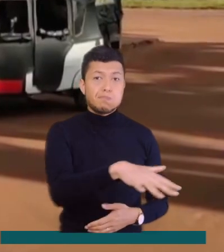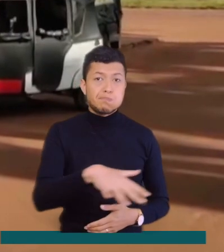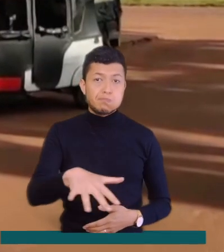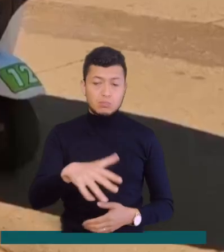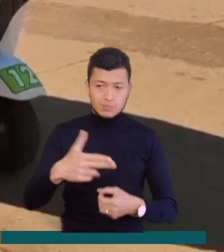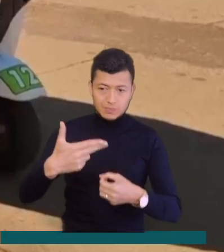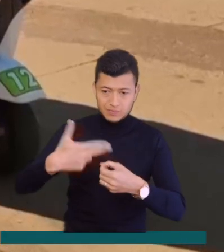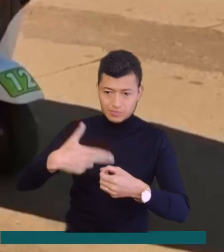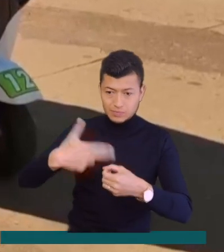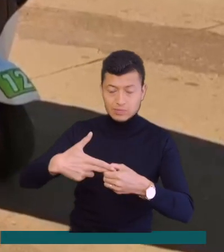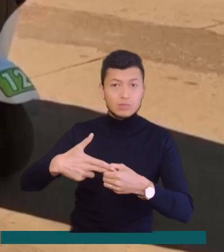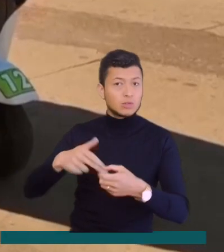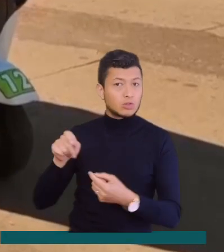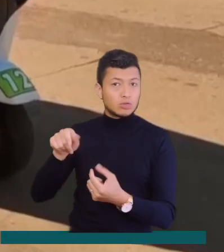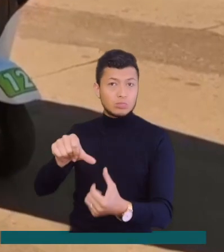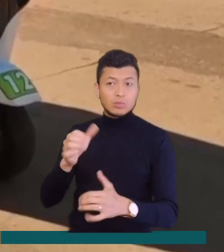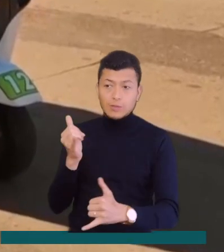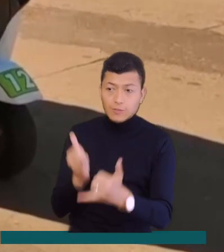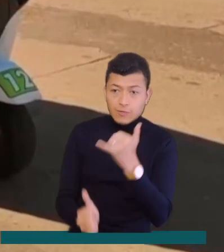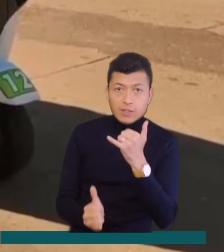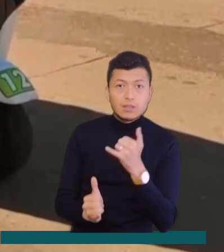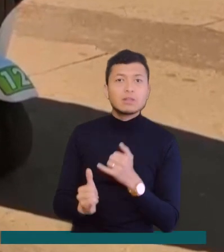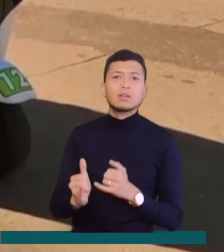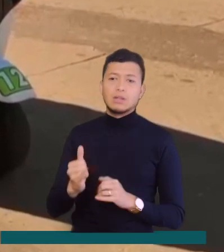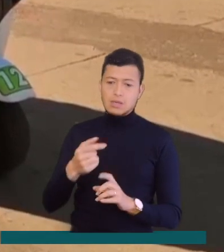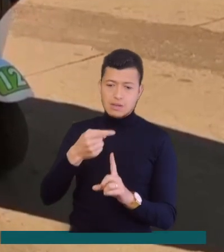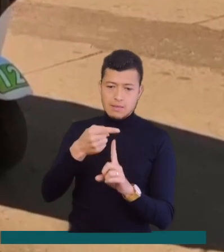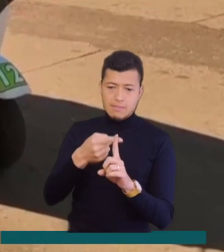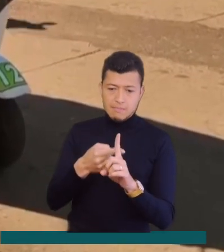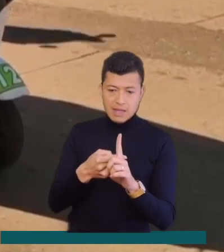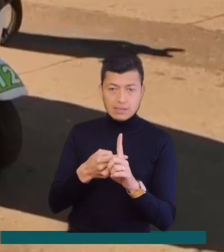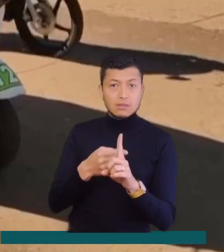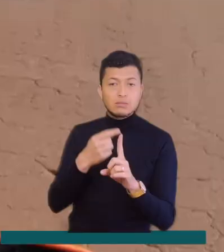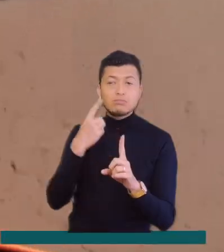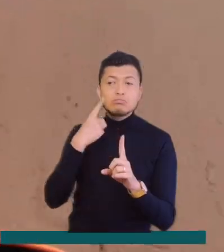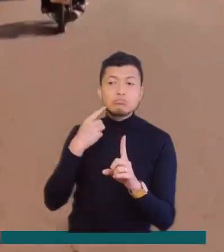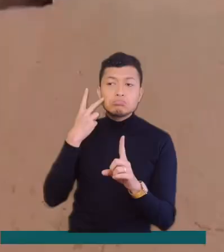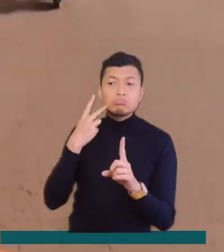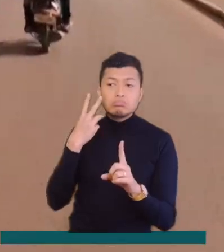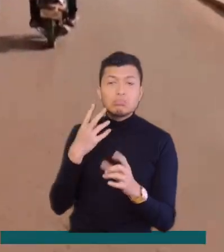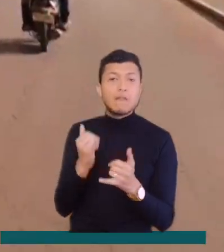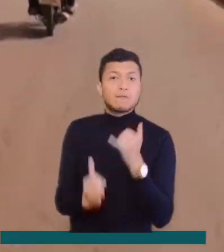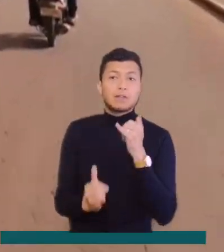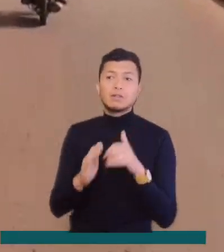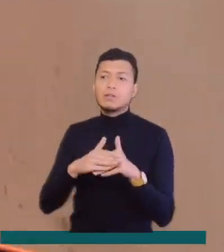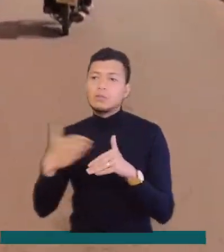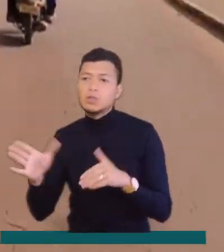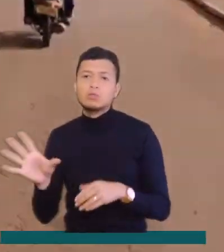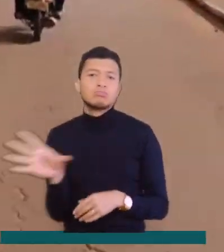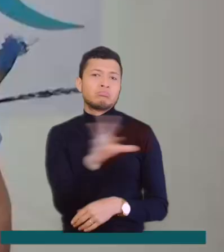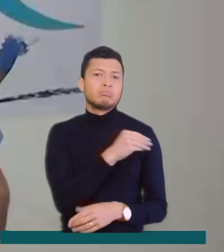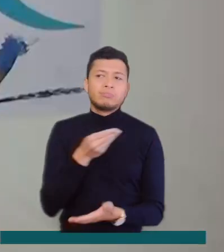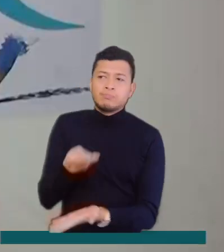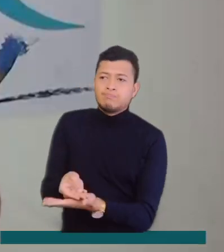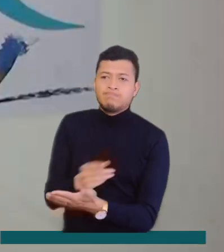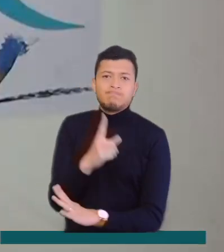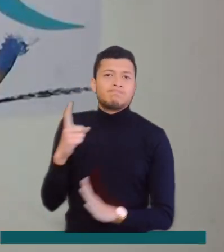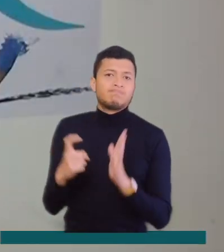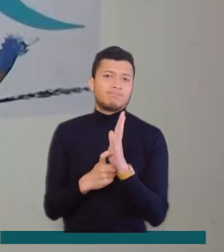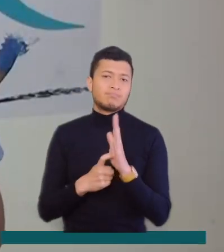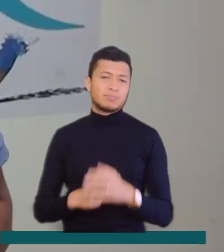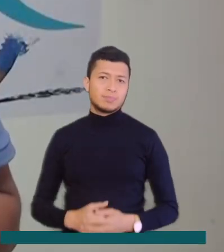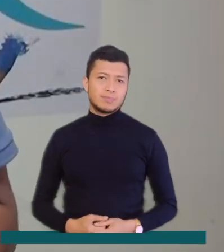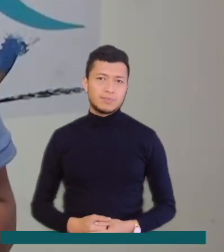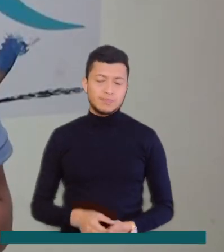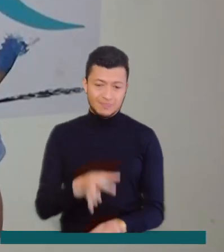los galones subsidiados se terminan en los primeros días de cada mes, por lo que después de este tiempo todos pagarían tarifa plena. En la capital del